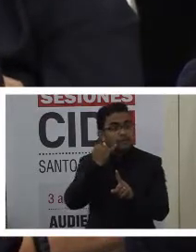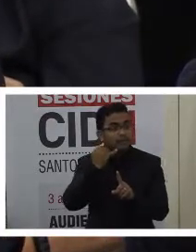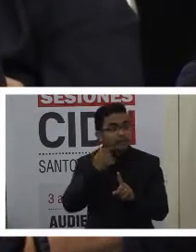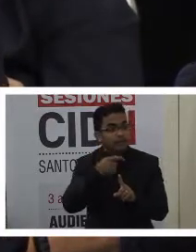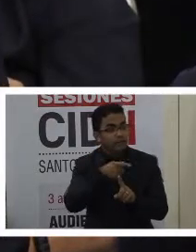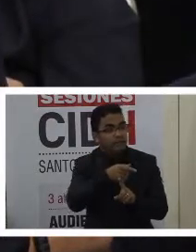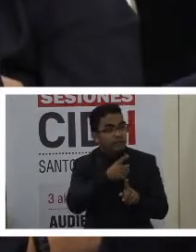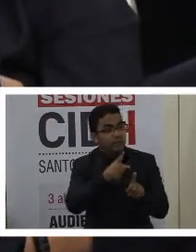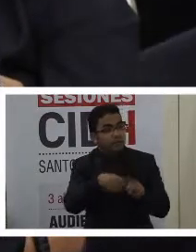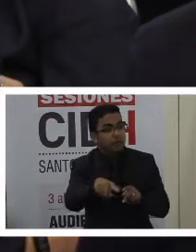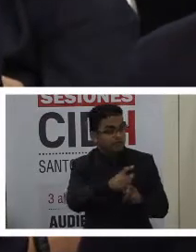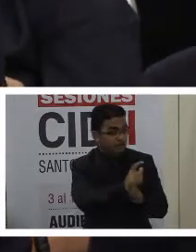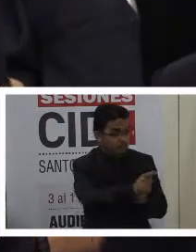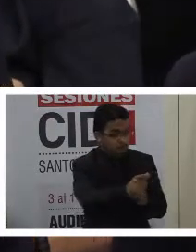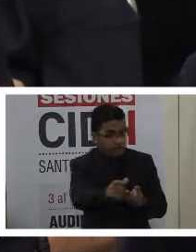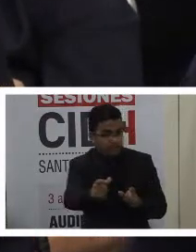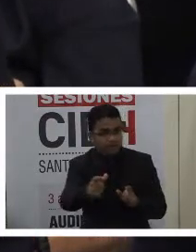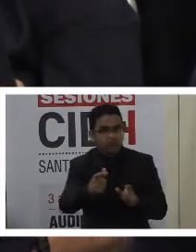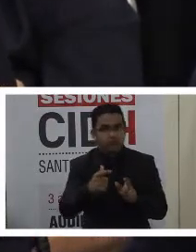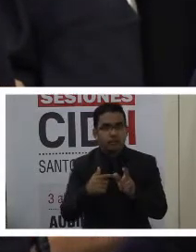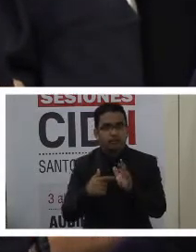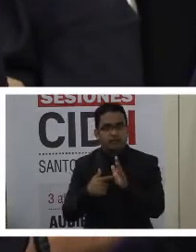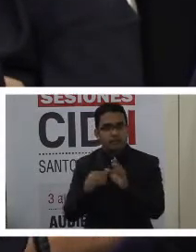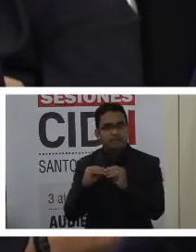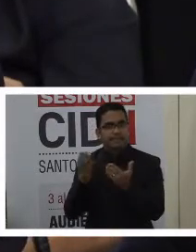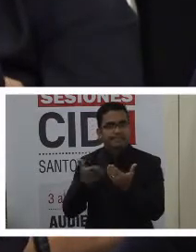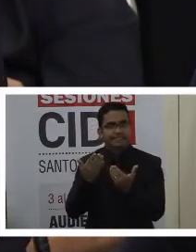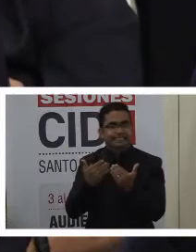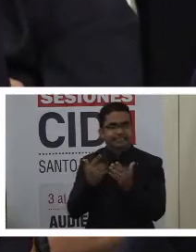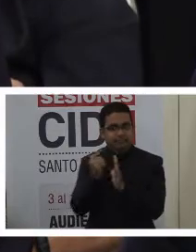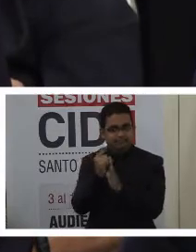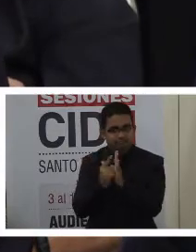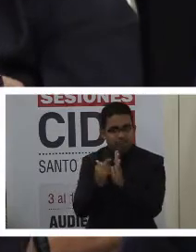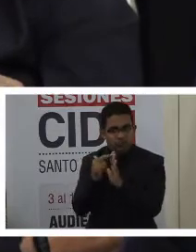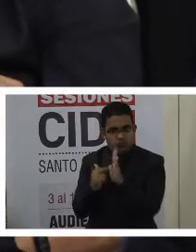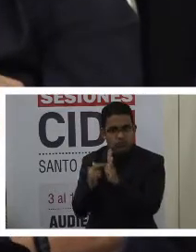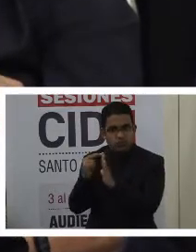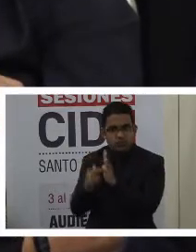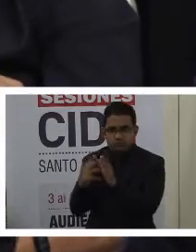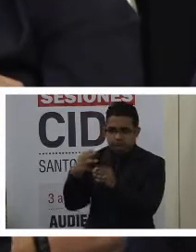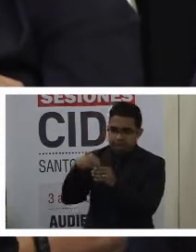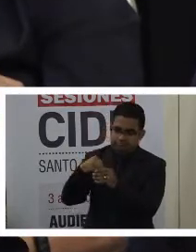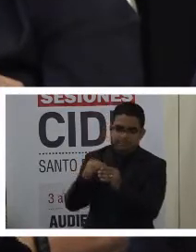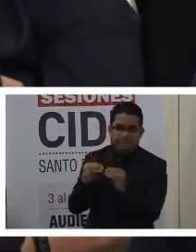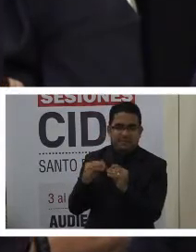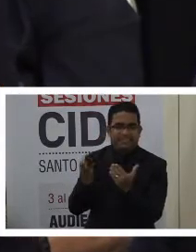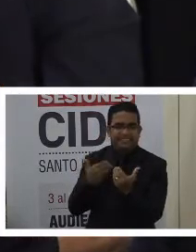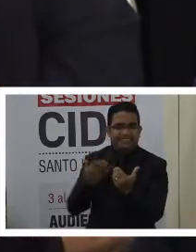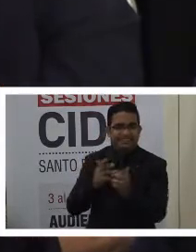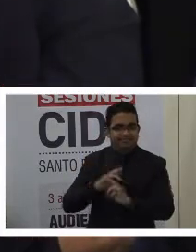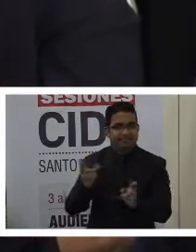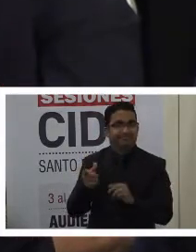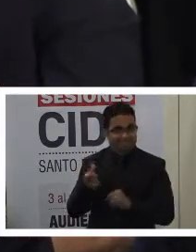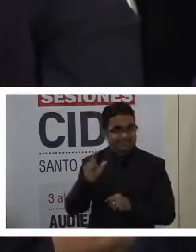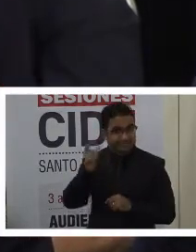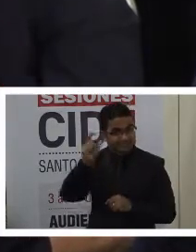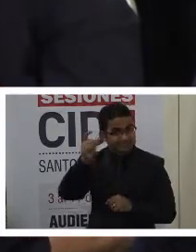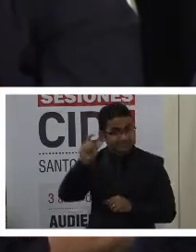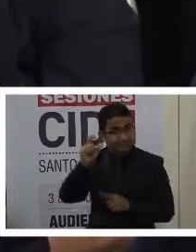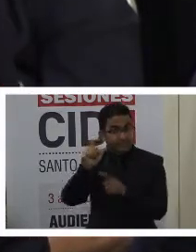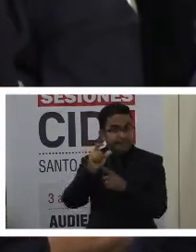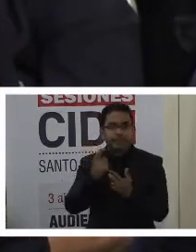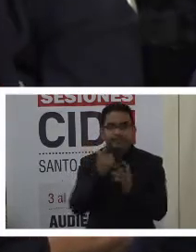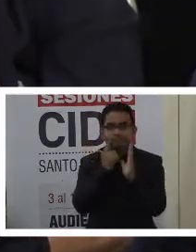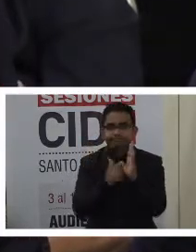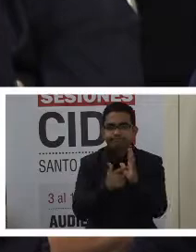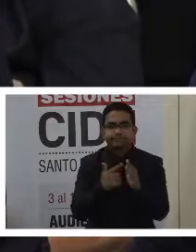en la aplicación de las políticas sociales para atender los derechos de nuestra población. Y les voy a poner un ejemplo relacionado con la